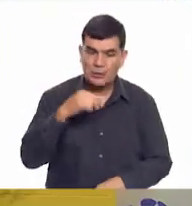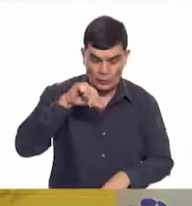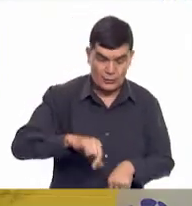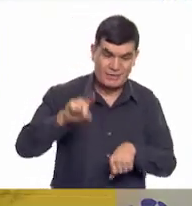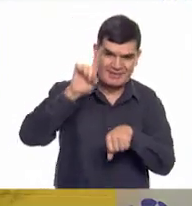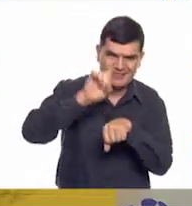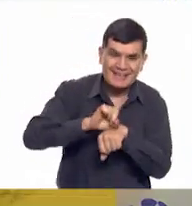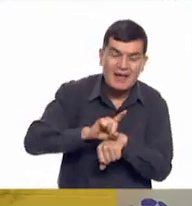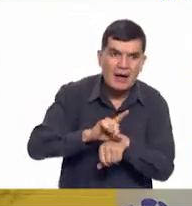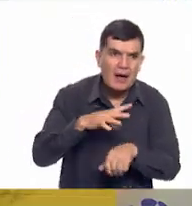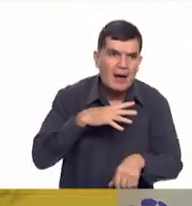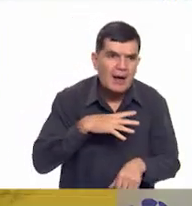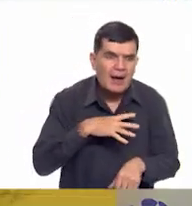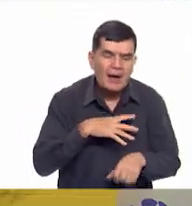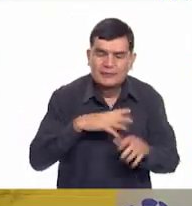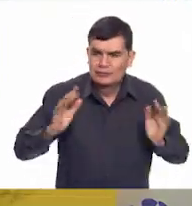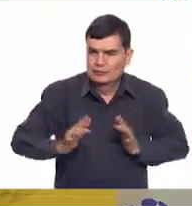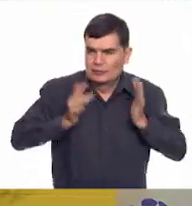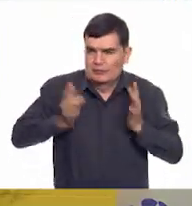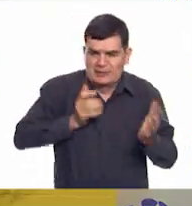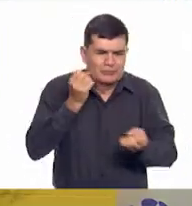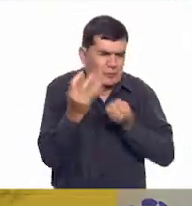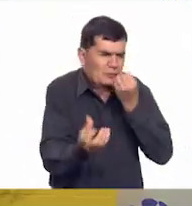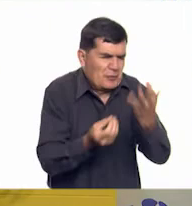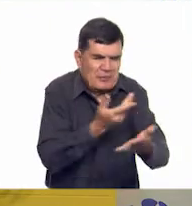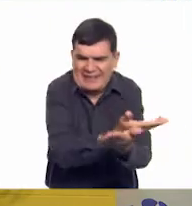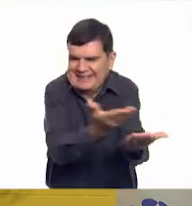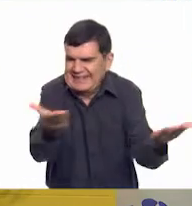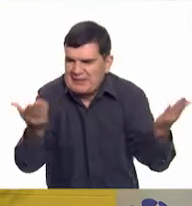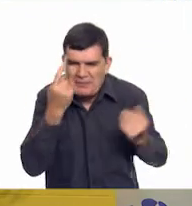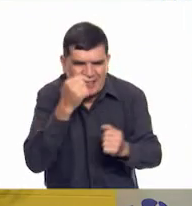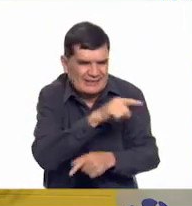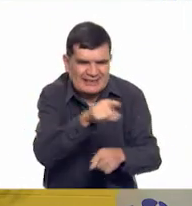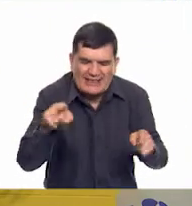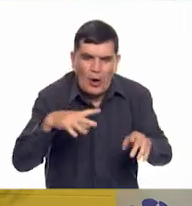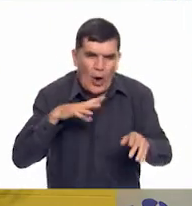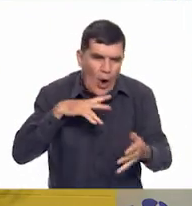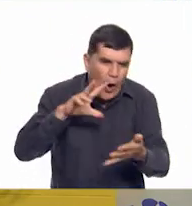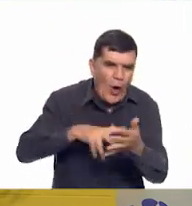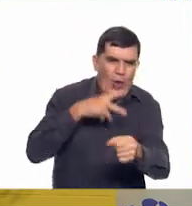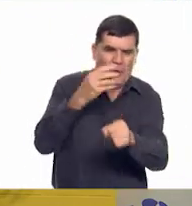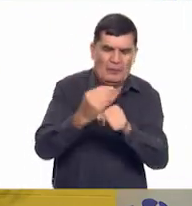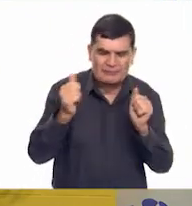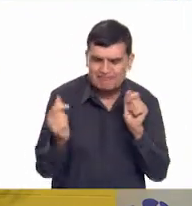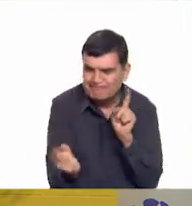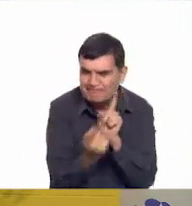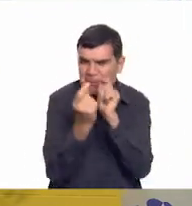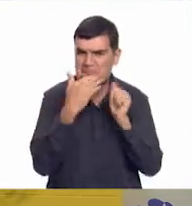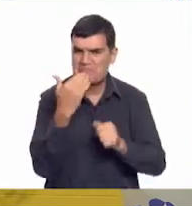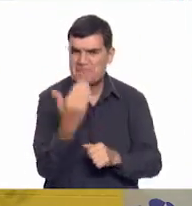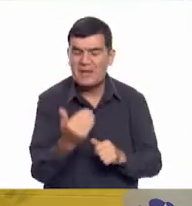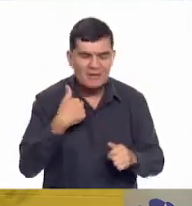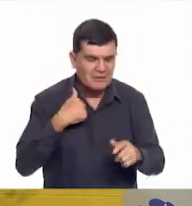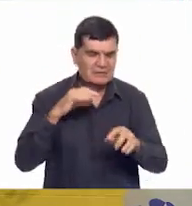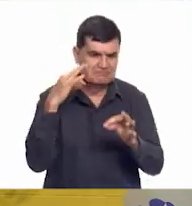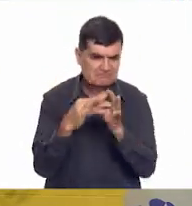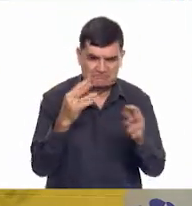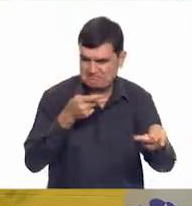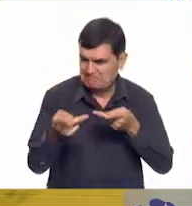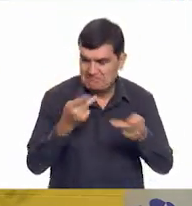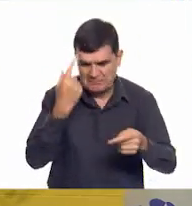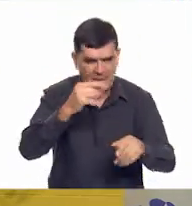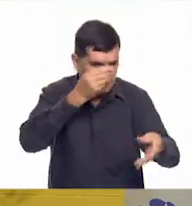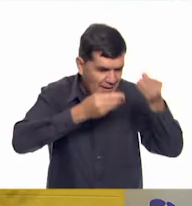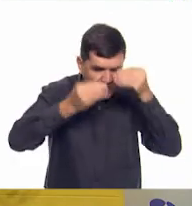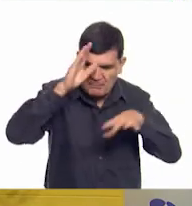día tenemos muchas sorpresas para ustedes, niños y niñas. Es un gusto volver a encontrarnos. ¿Ya están listos para seguir aprendiendo?